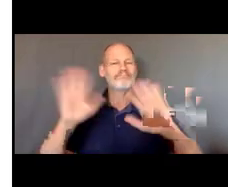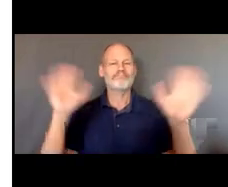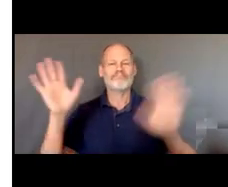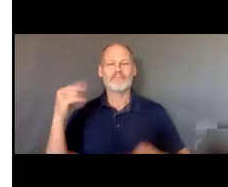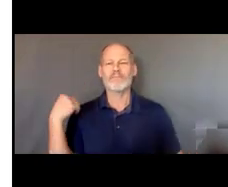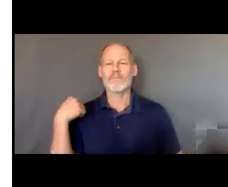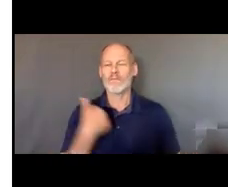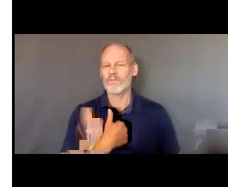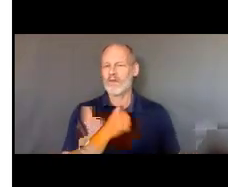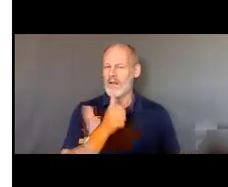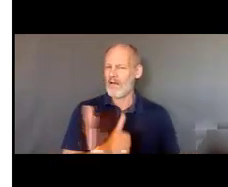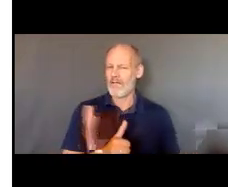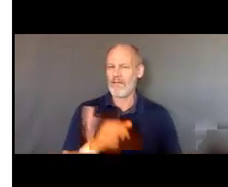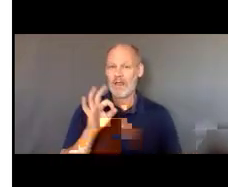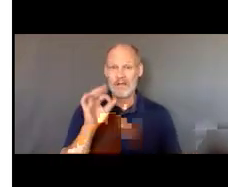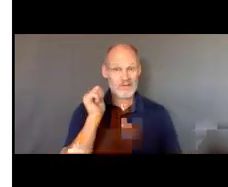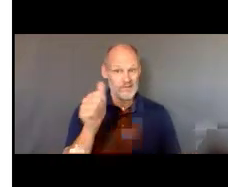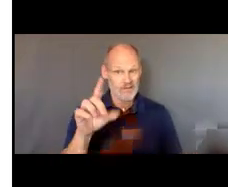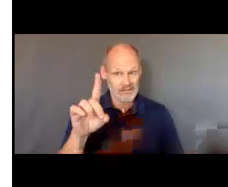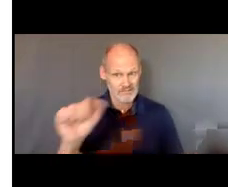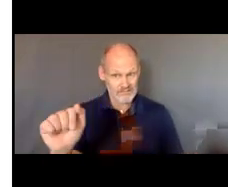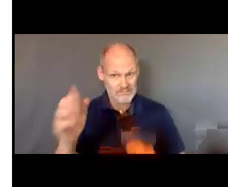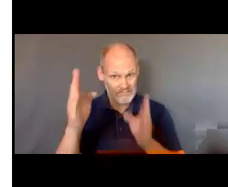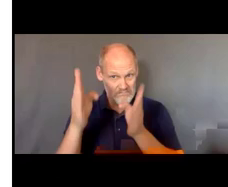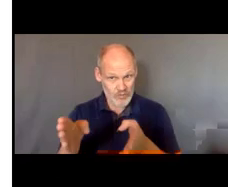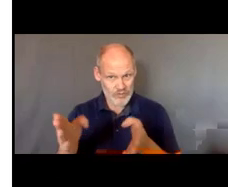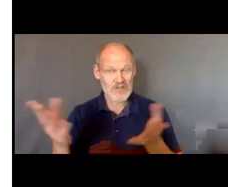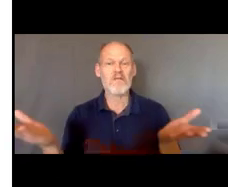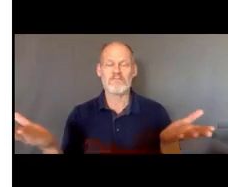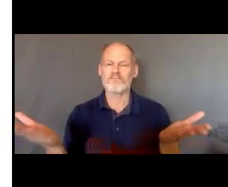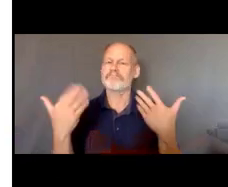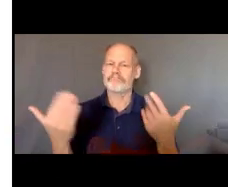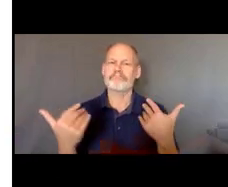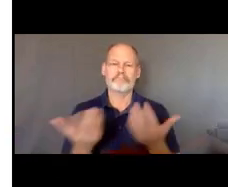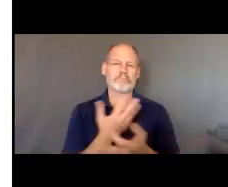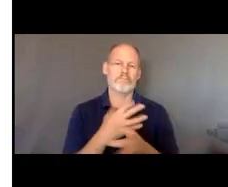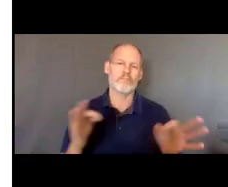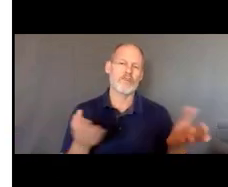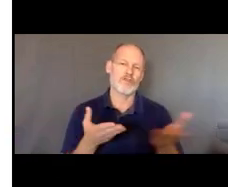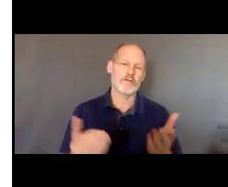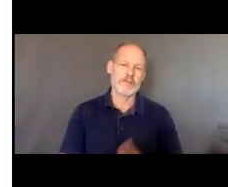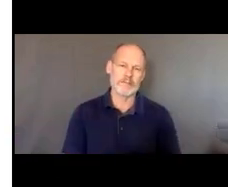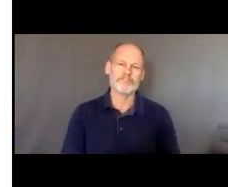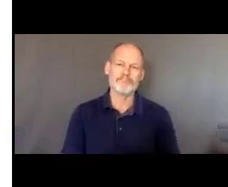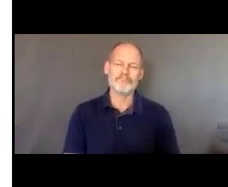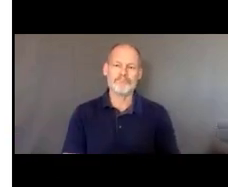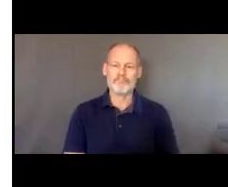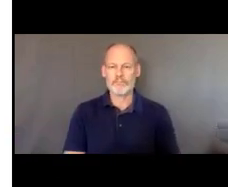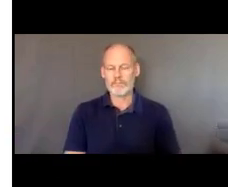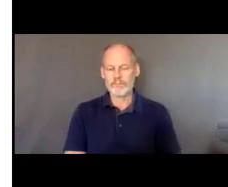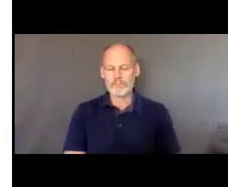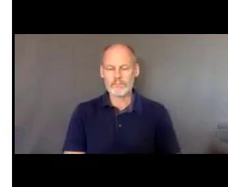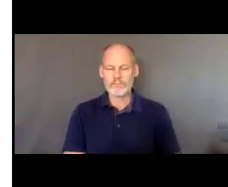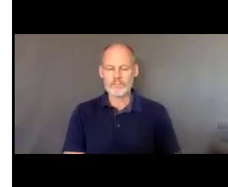dependemos no depende del ingreso llaman nuestros servicios son gratuitos bien